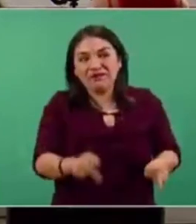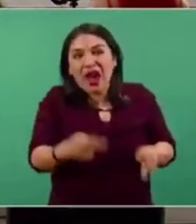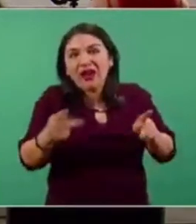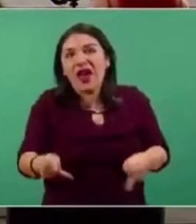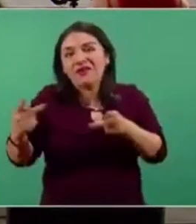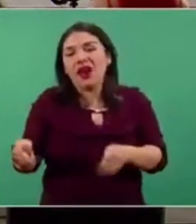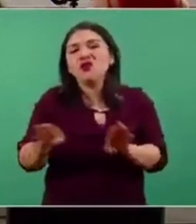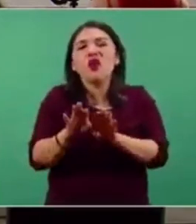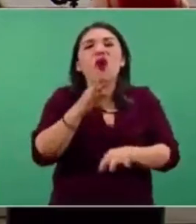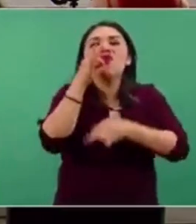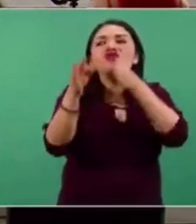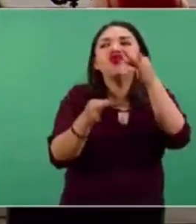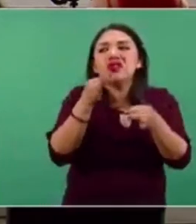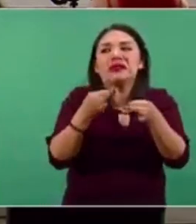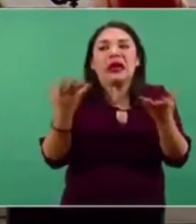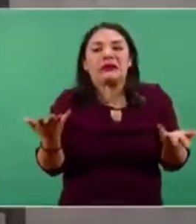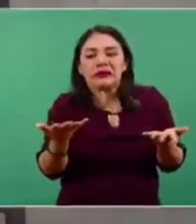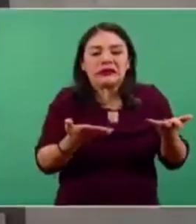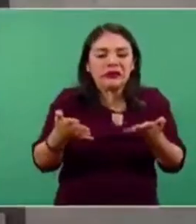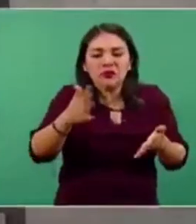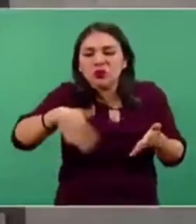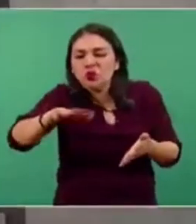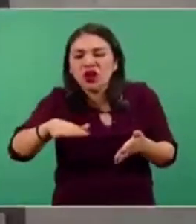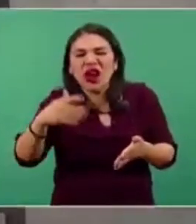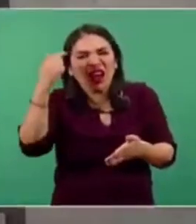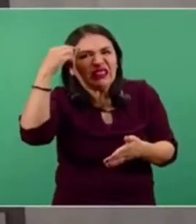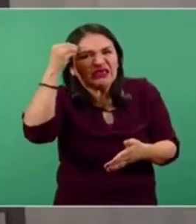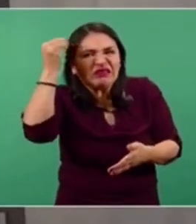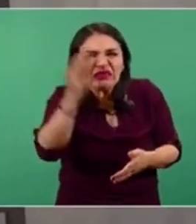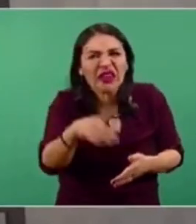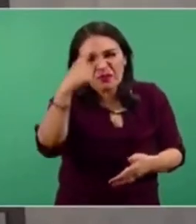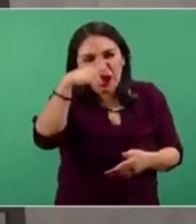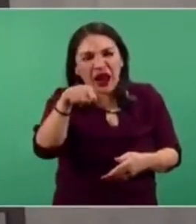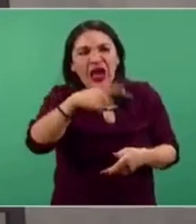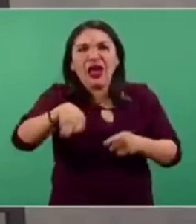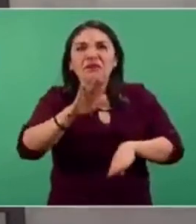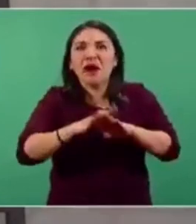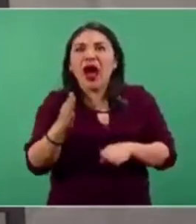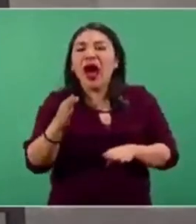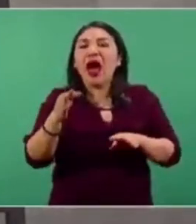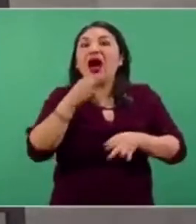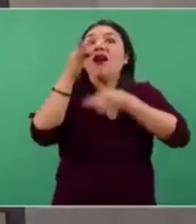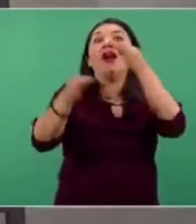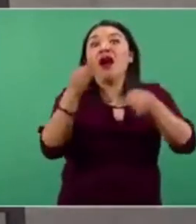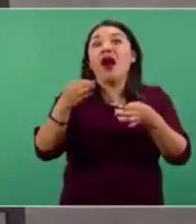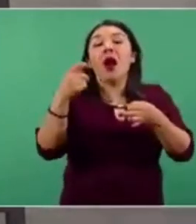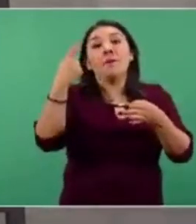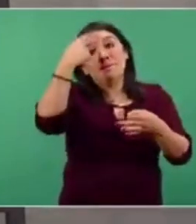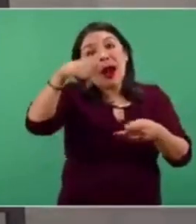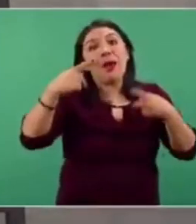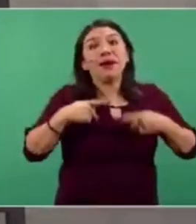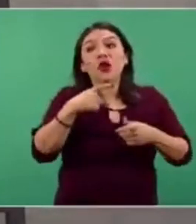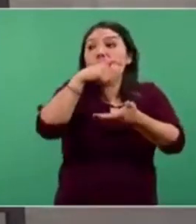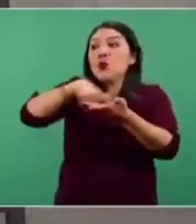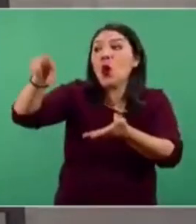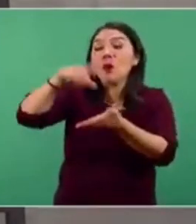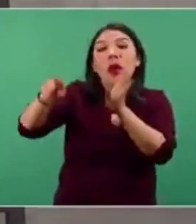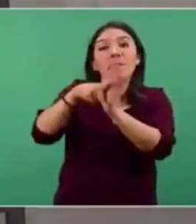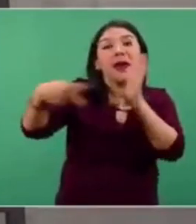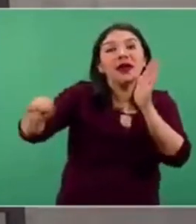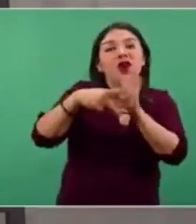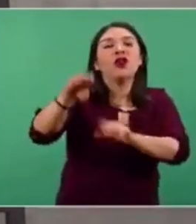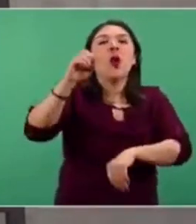sacar noticias que pudieran generar escándalo. Y entonces esto les aumentará las cuotas de las tarifas de